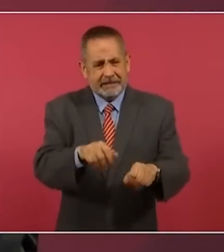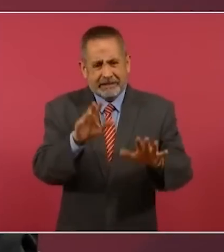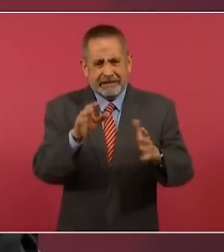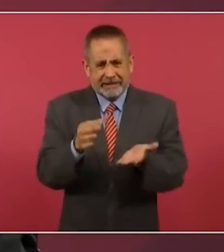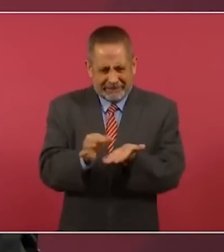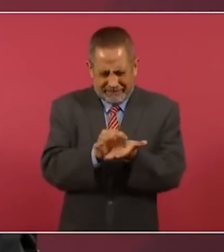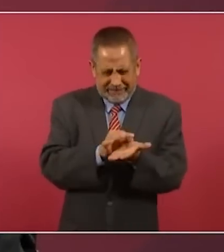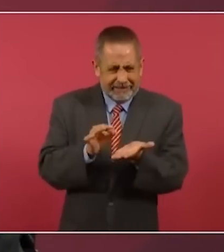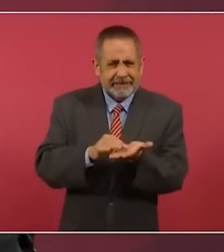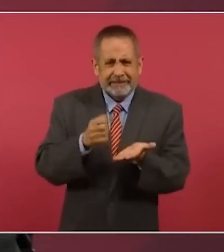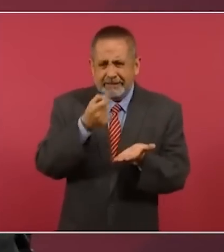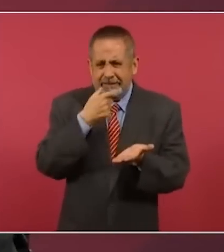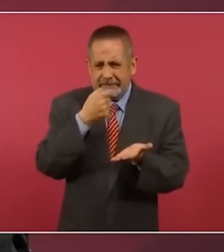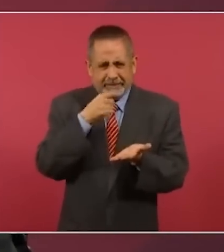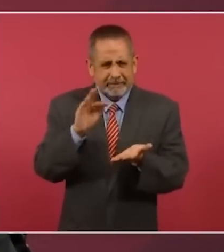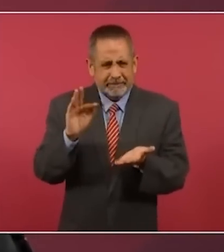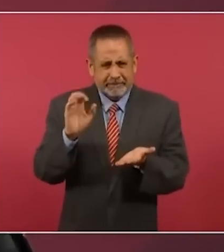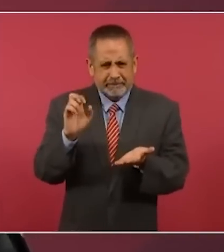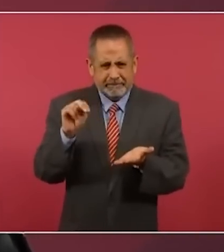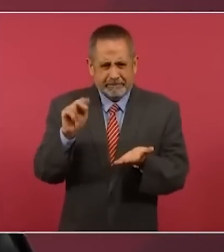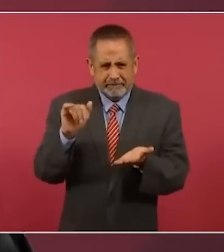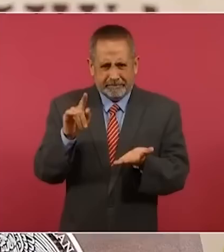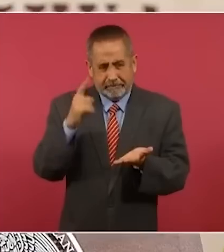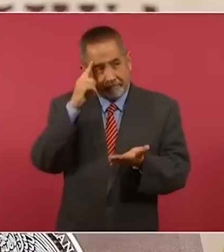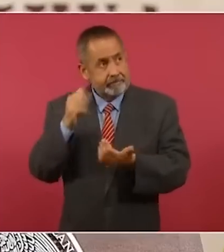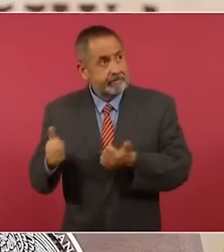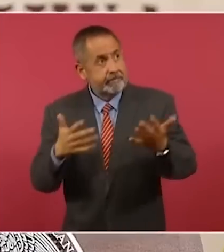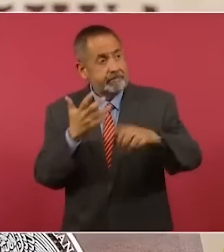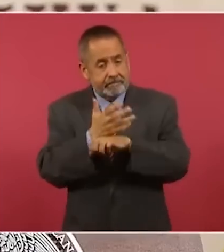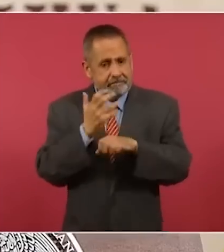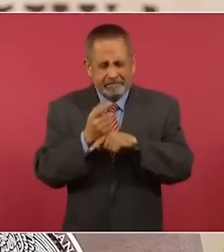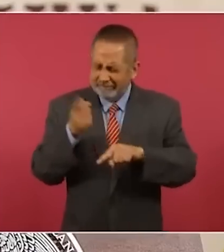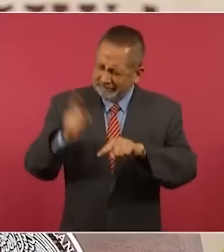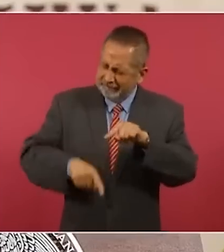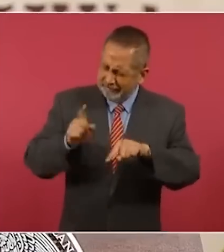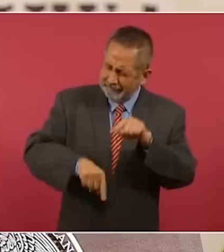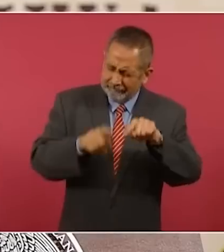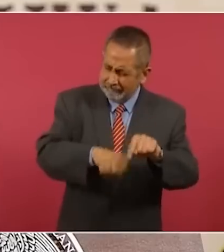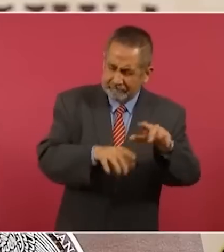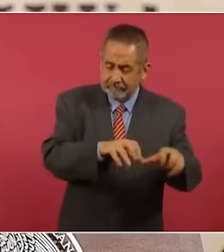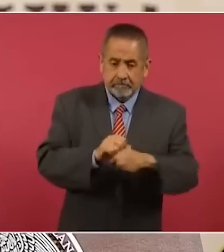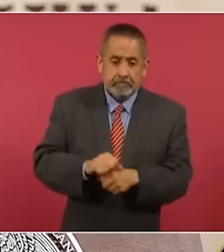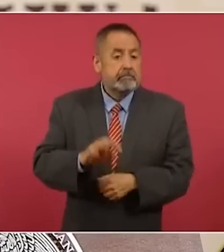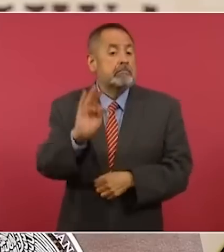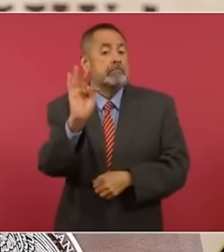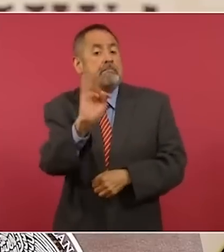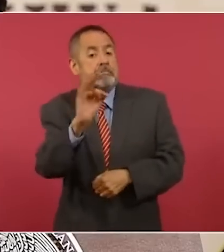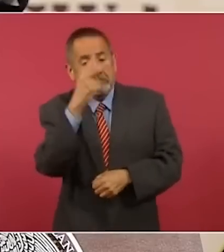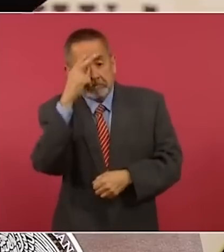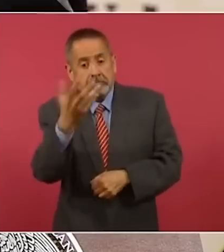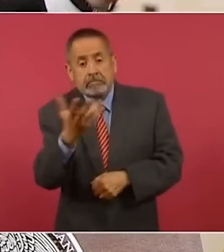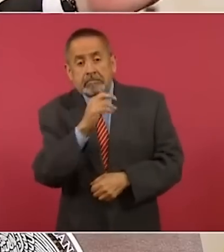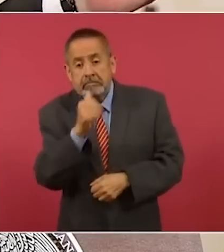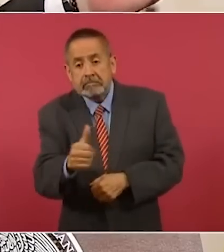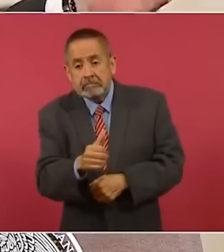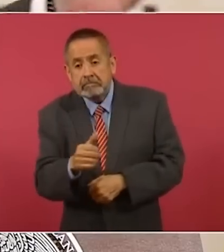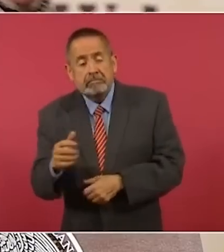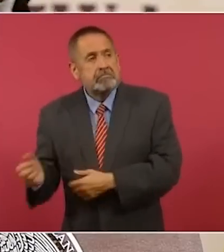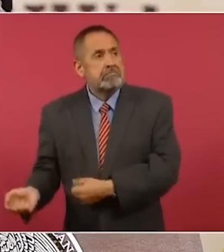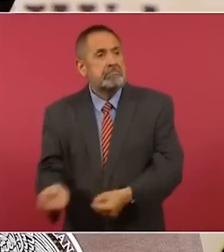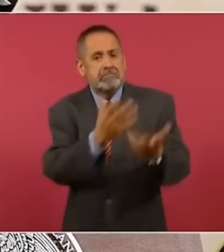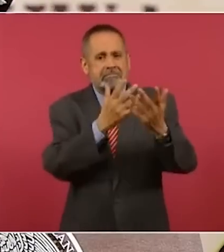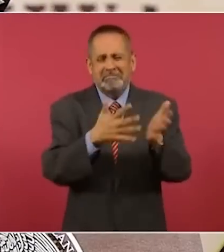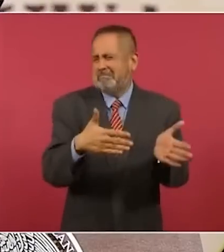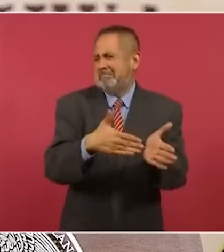pastillas de fentanilo con destino a los Estados Unidos. Si México no hiciera eso, habría millones de personas intoxicadas,